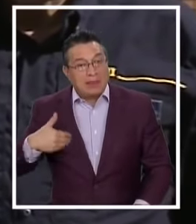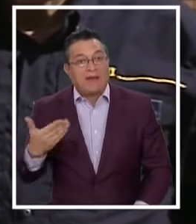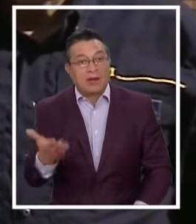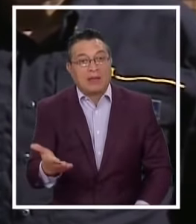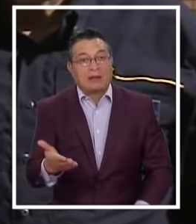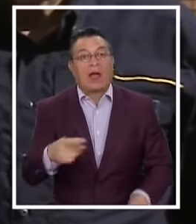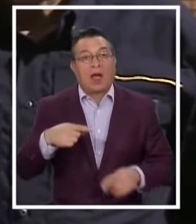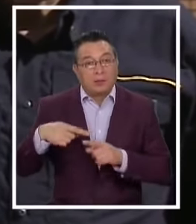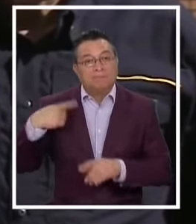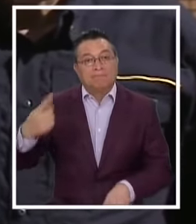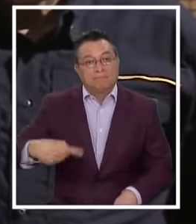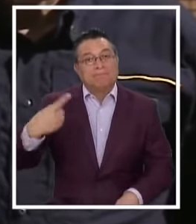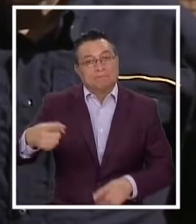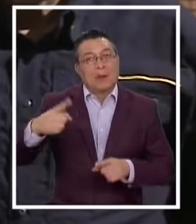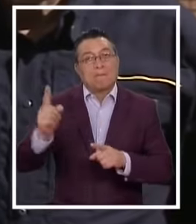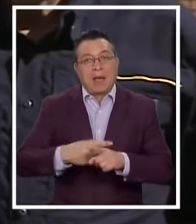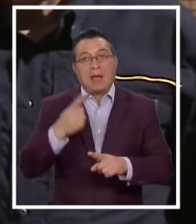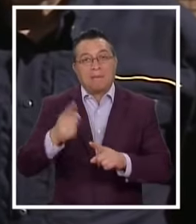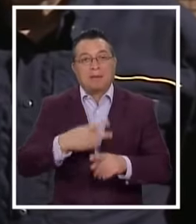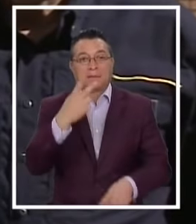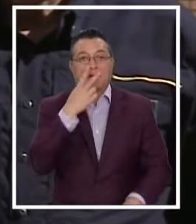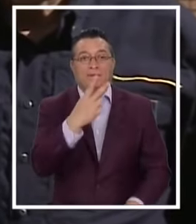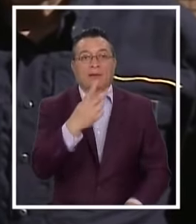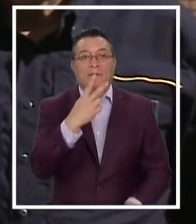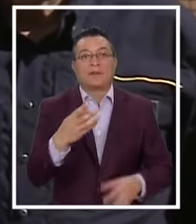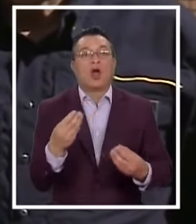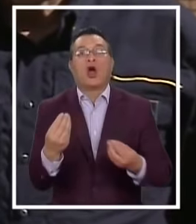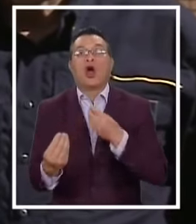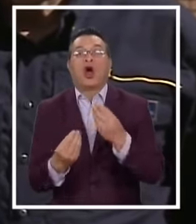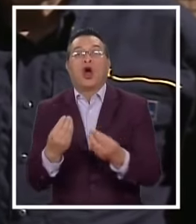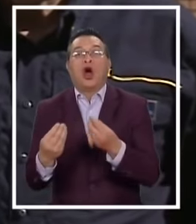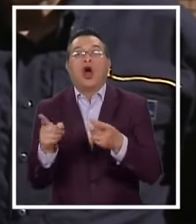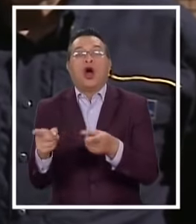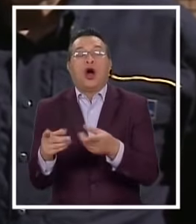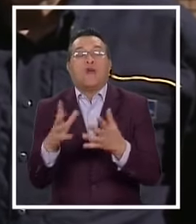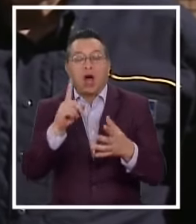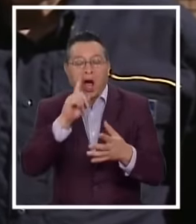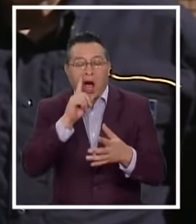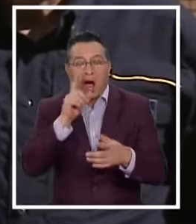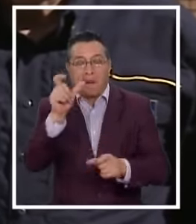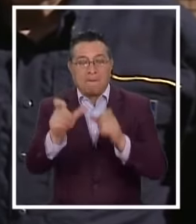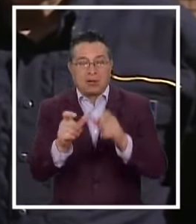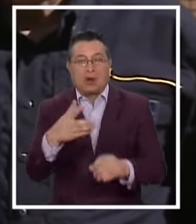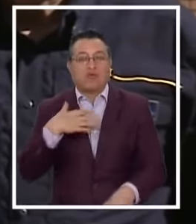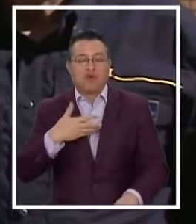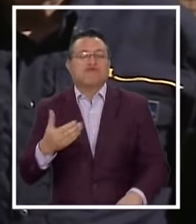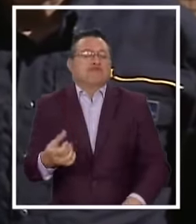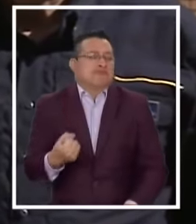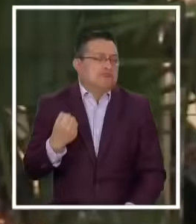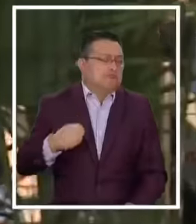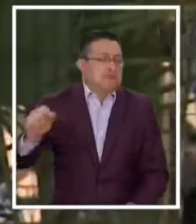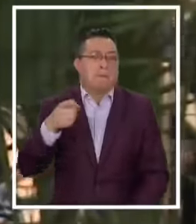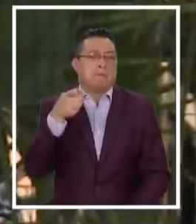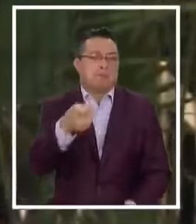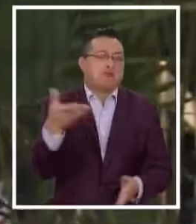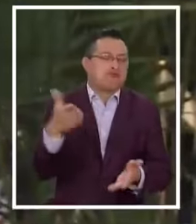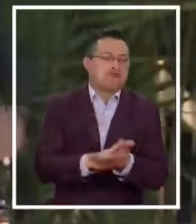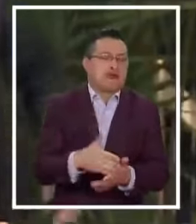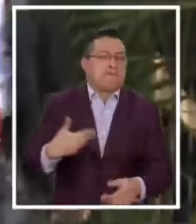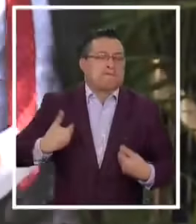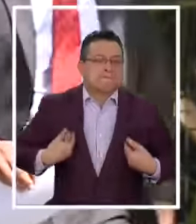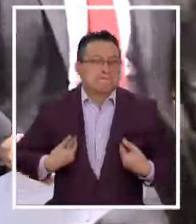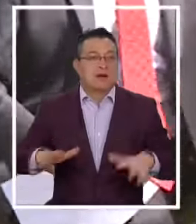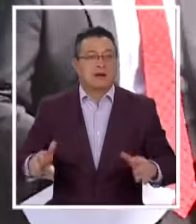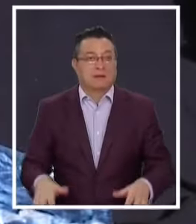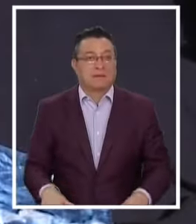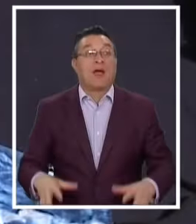Cada vez Más vemos Como Hay delincuentes Que están dispuestos A matar inclusive Violencia